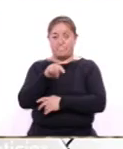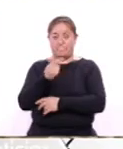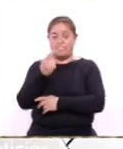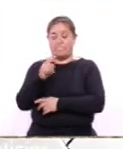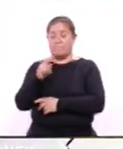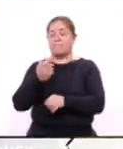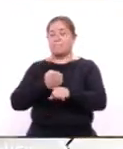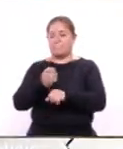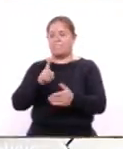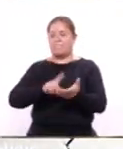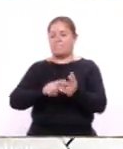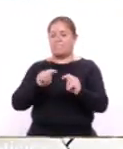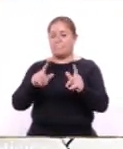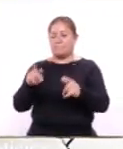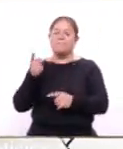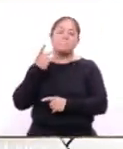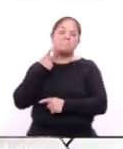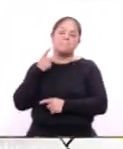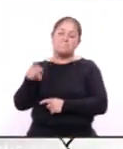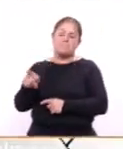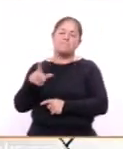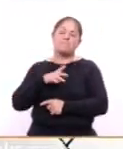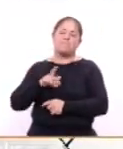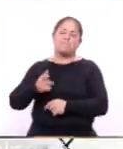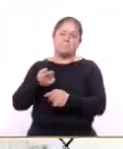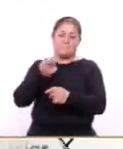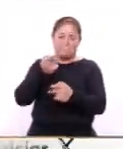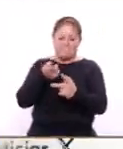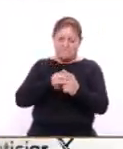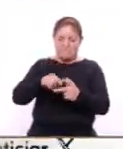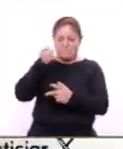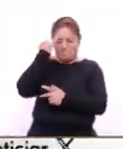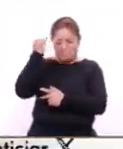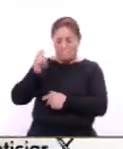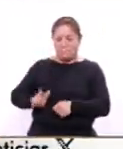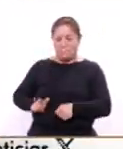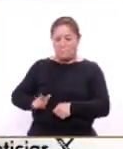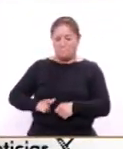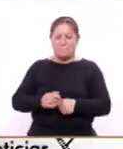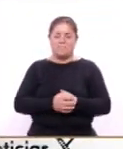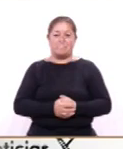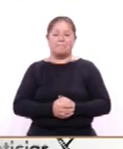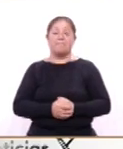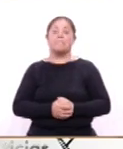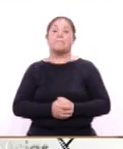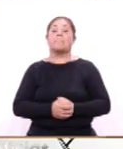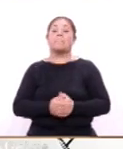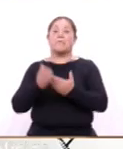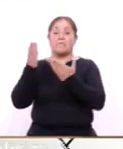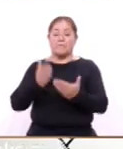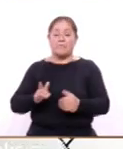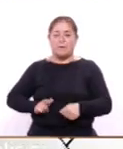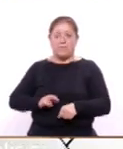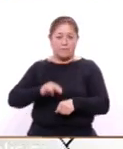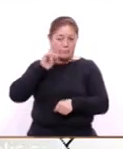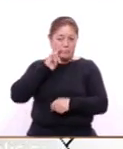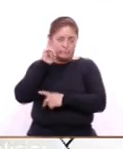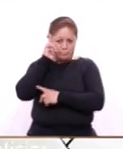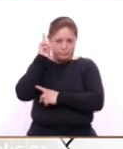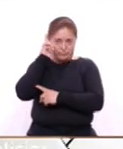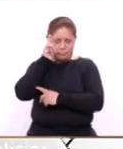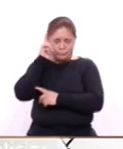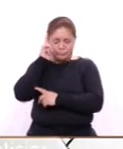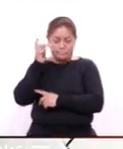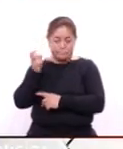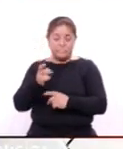nuestro estado esto derivado de las políticas emprendidas por el gobierno estatal Con la presencia de la gobernadora del estado Lorena Cuellar